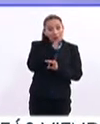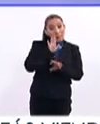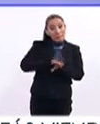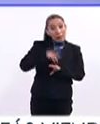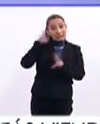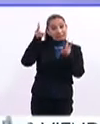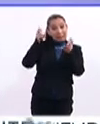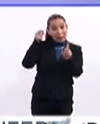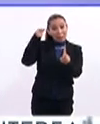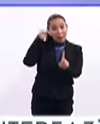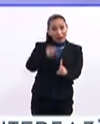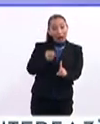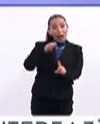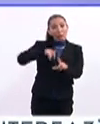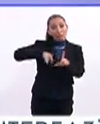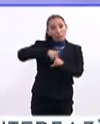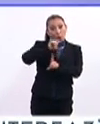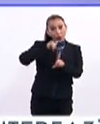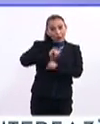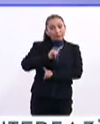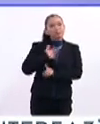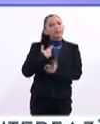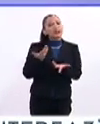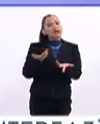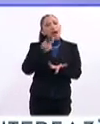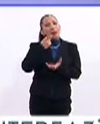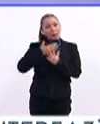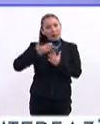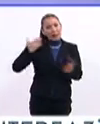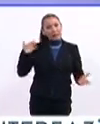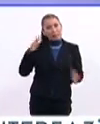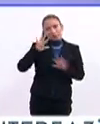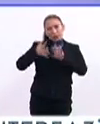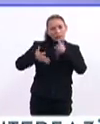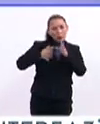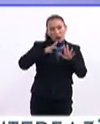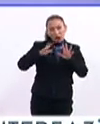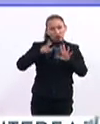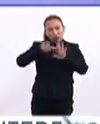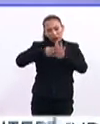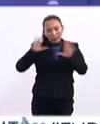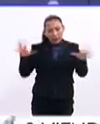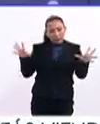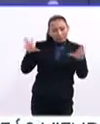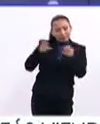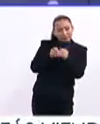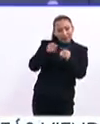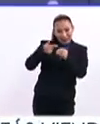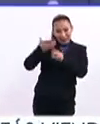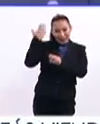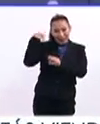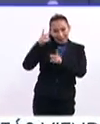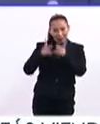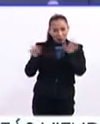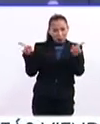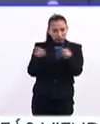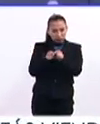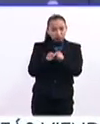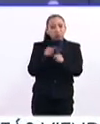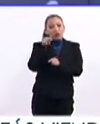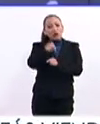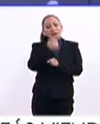sobre todo en temas del bullying. Y bueno, nos hablaba Trisa para más o menos otra vez englobar lo que hemos platicado, un resumen,